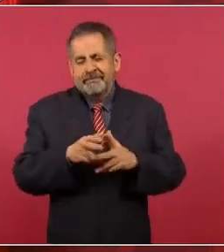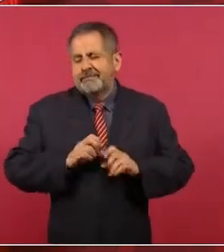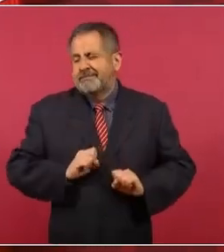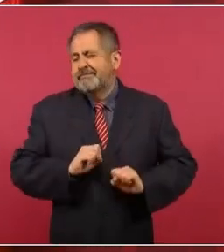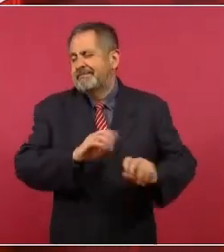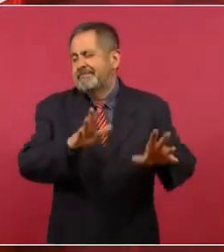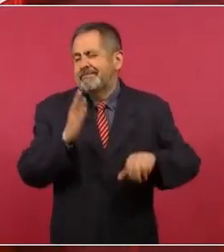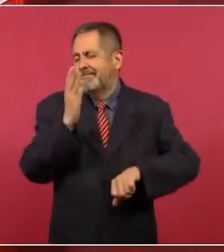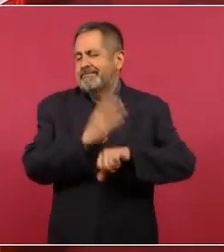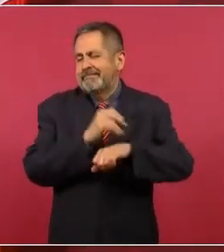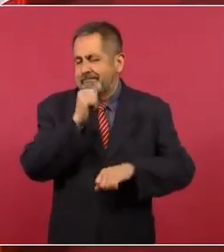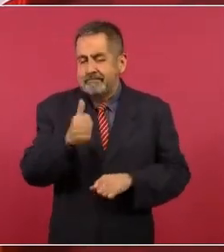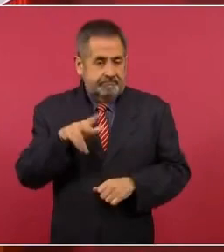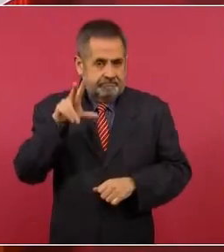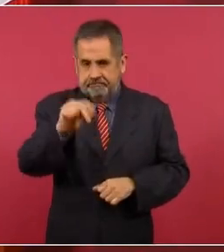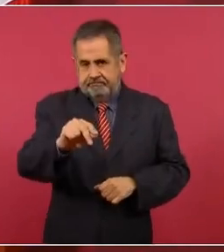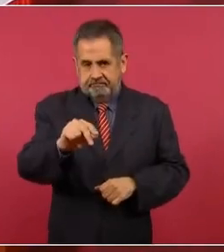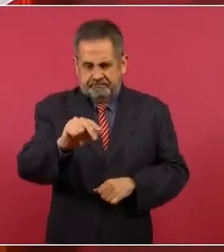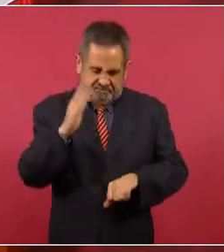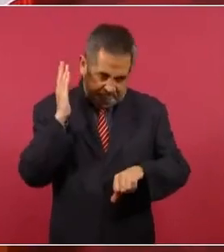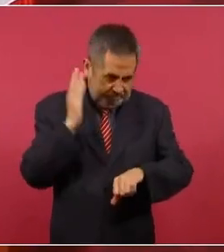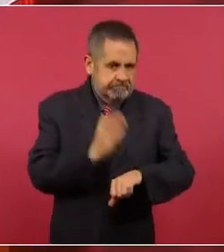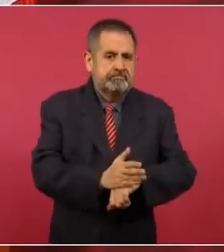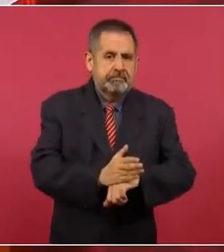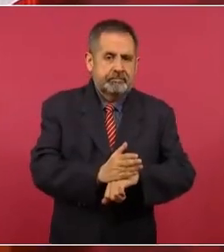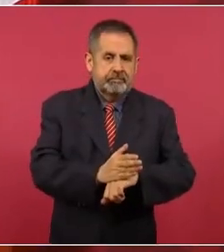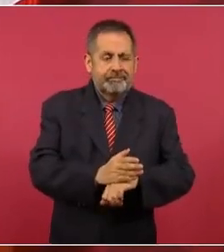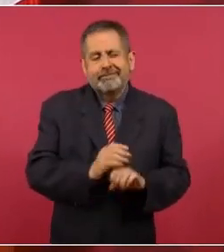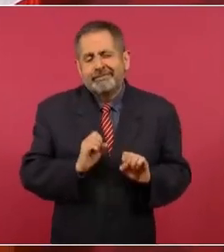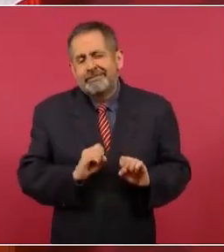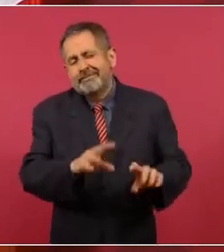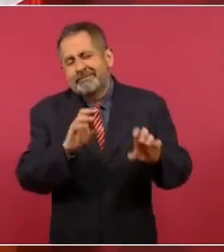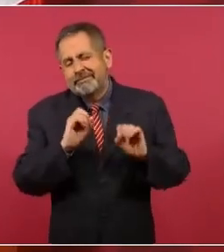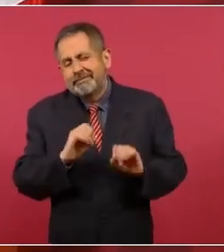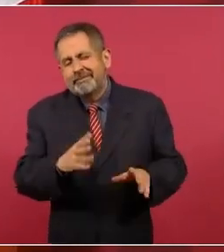y no permitiendo la impunidad.